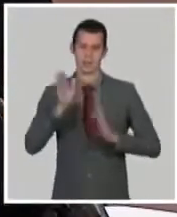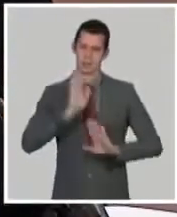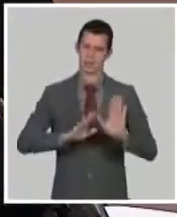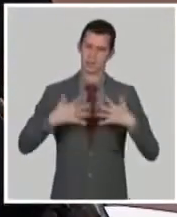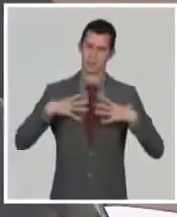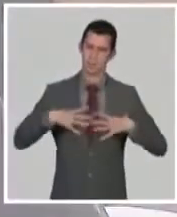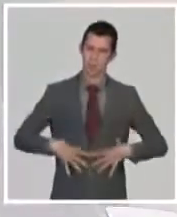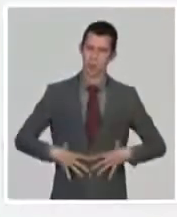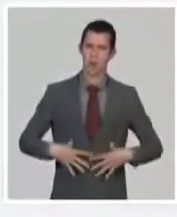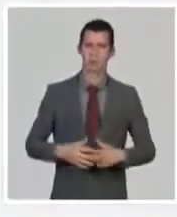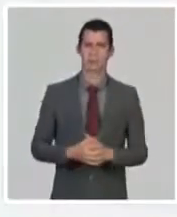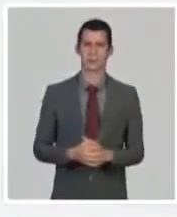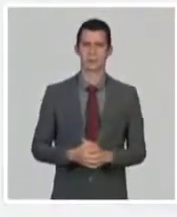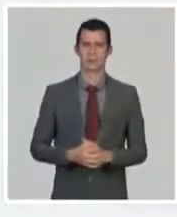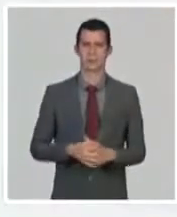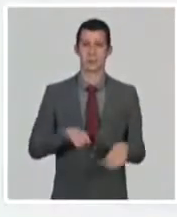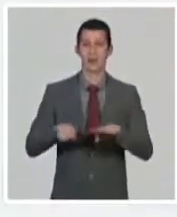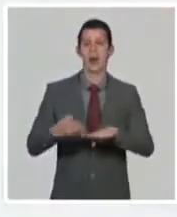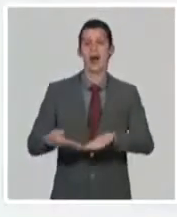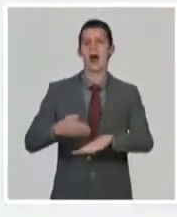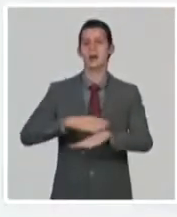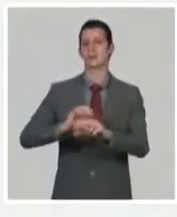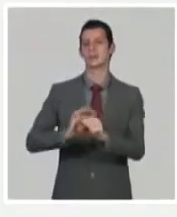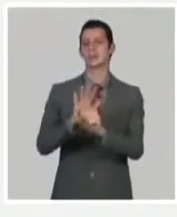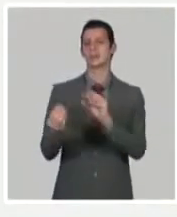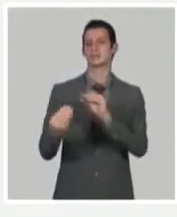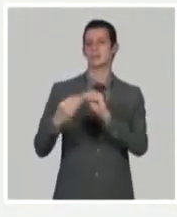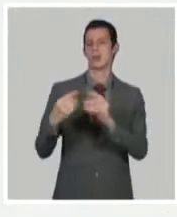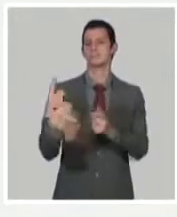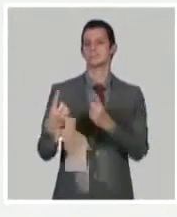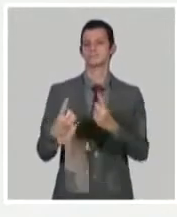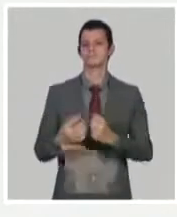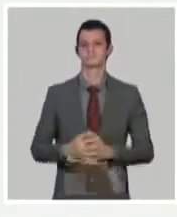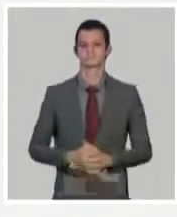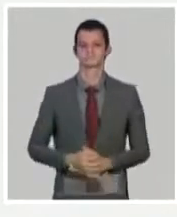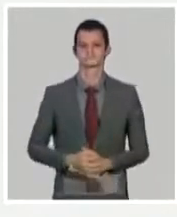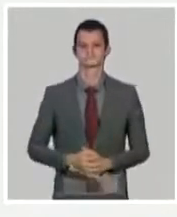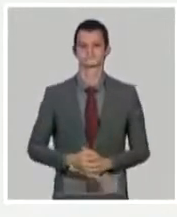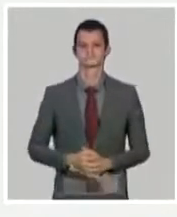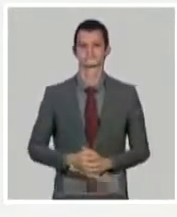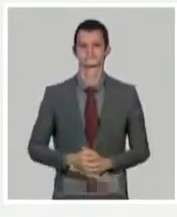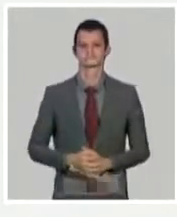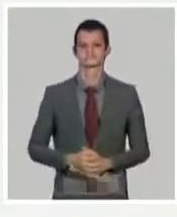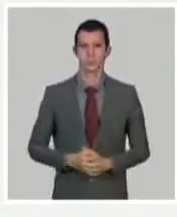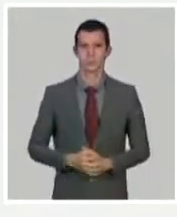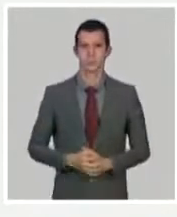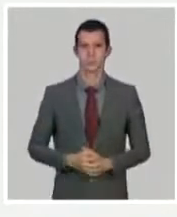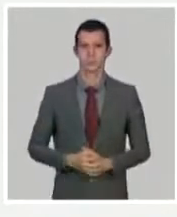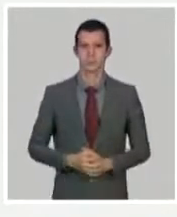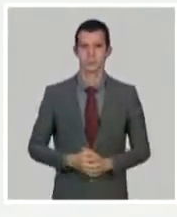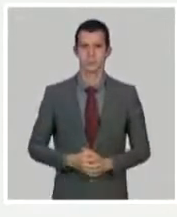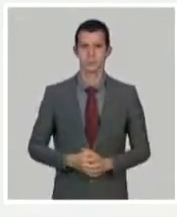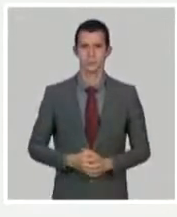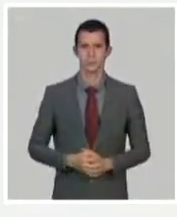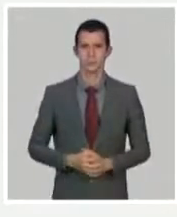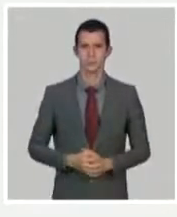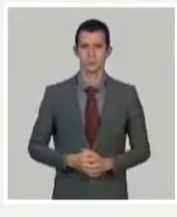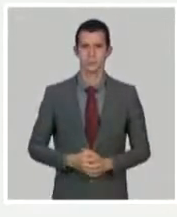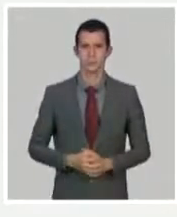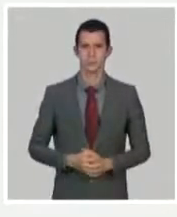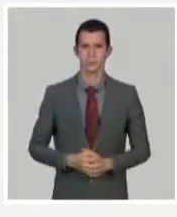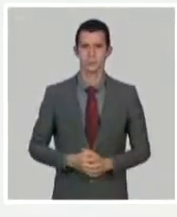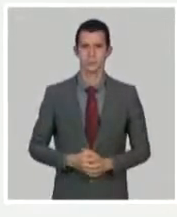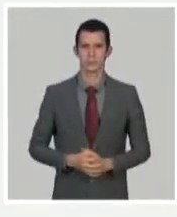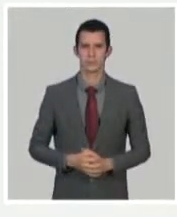En este caso, en este caso, nosotros sí nos fuimos desde la primera vez